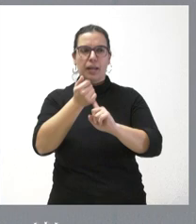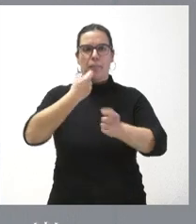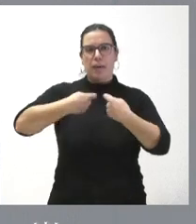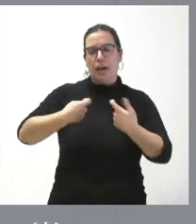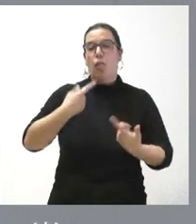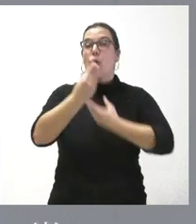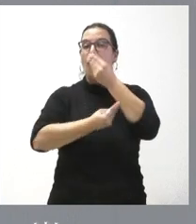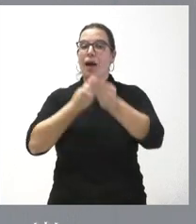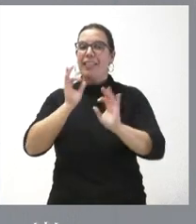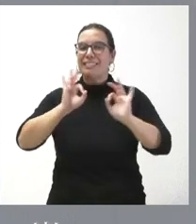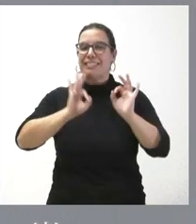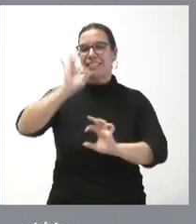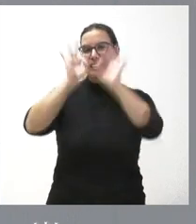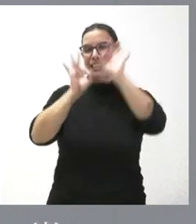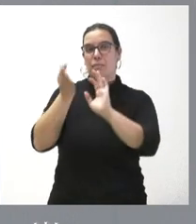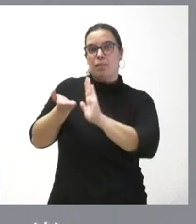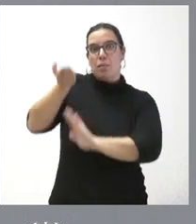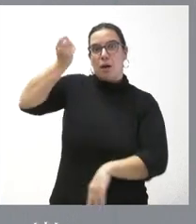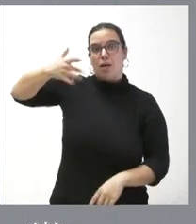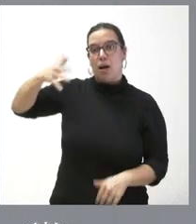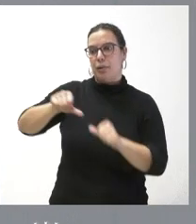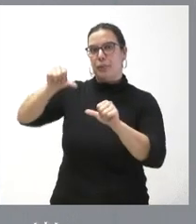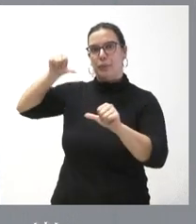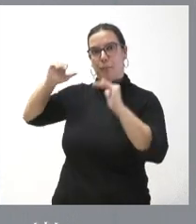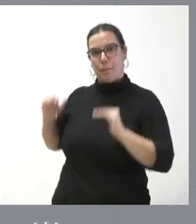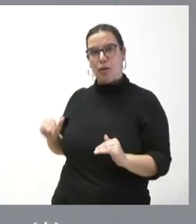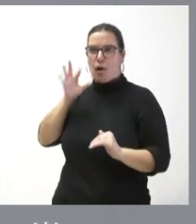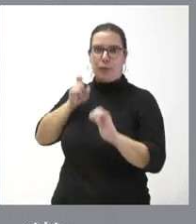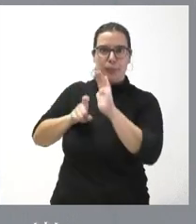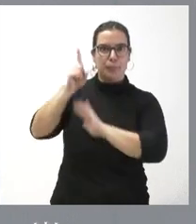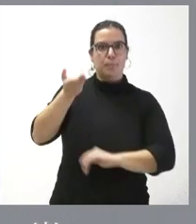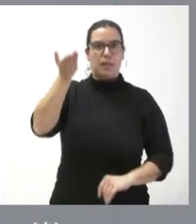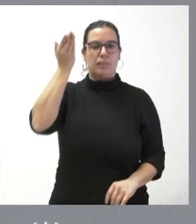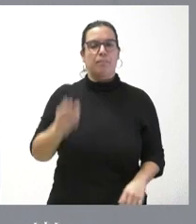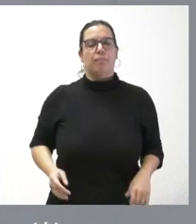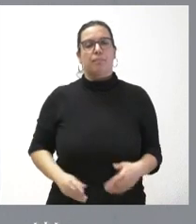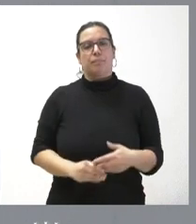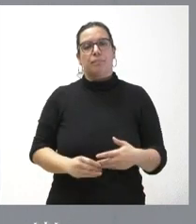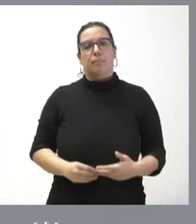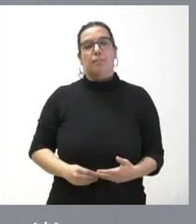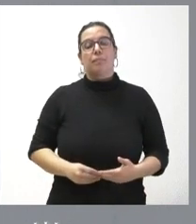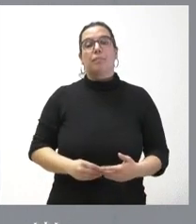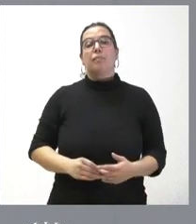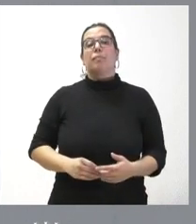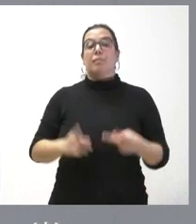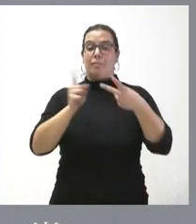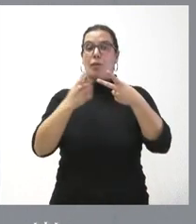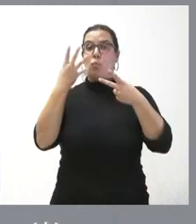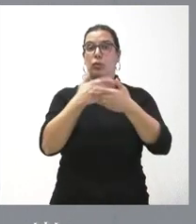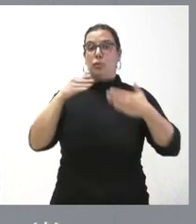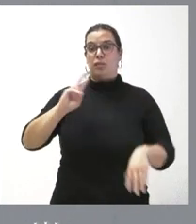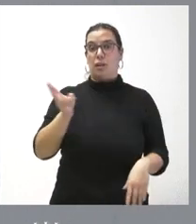hacen a unos tipos de interés más altos de los que hemos vivido en el pasado inmediato. Estos cuatro millones de euros